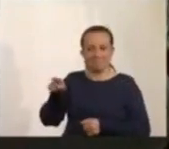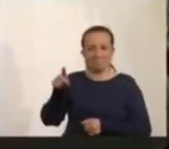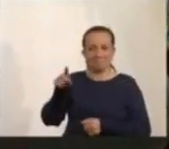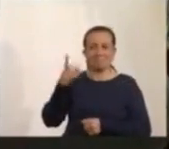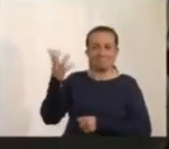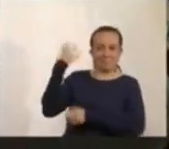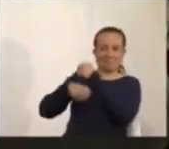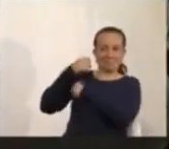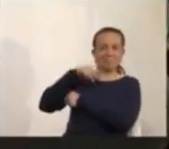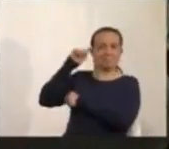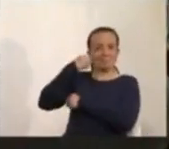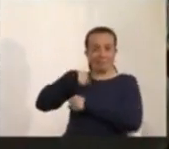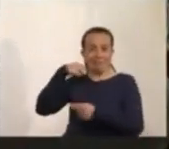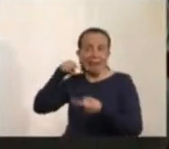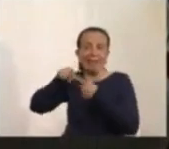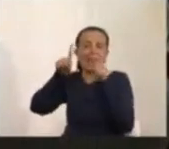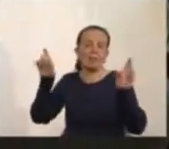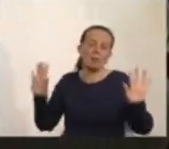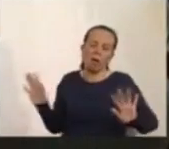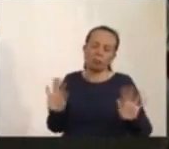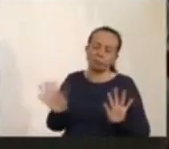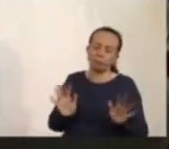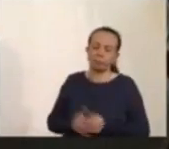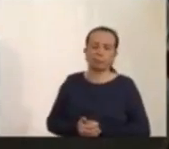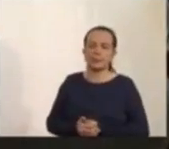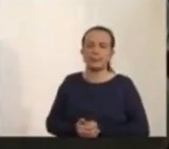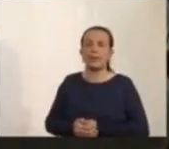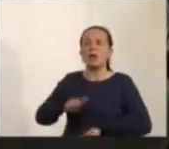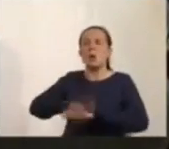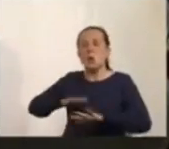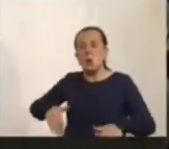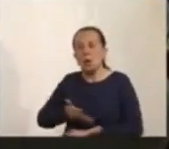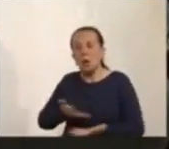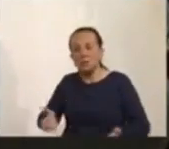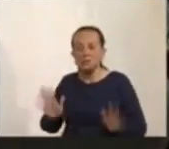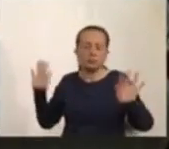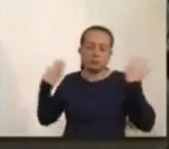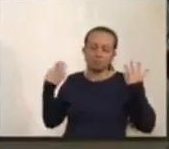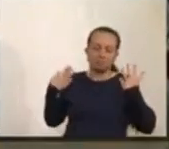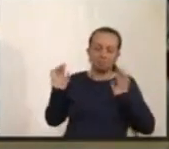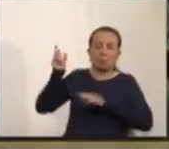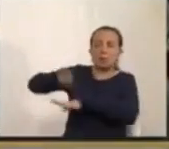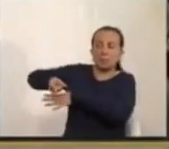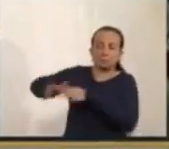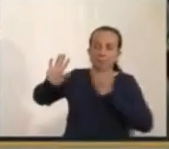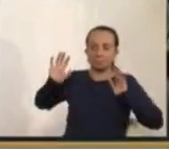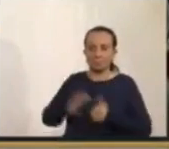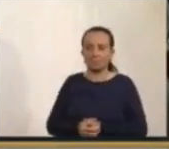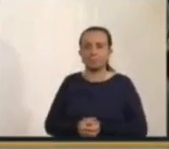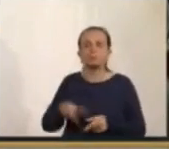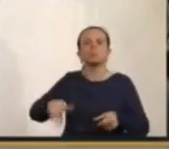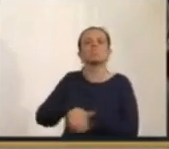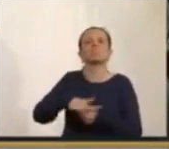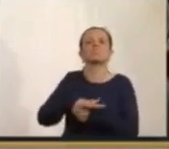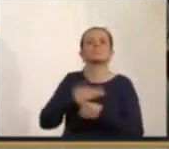nunca demandó, ni la caducidad que pudo haber decretado, sino de la situación